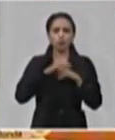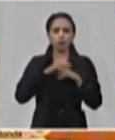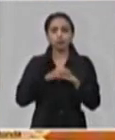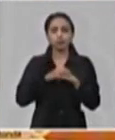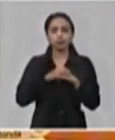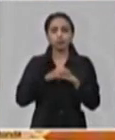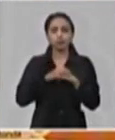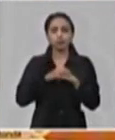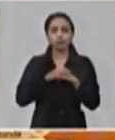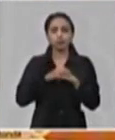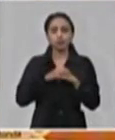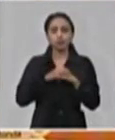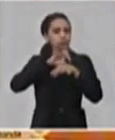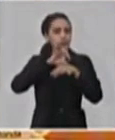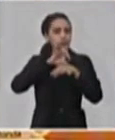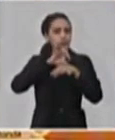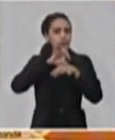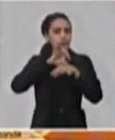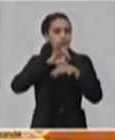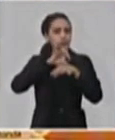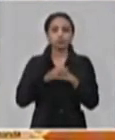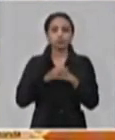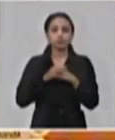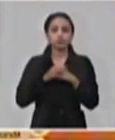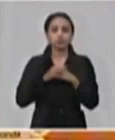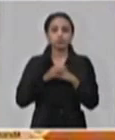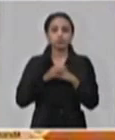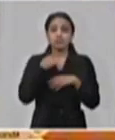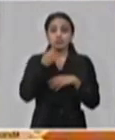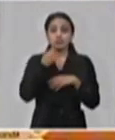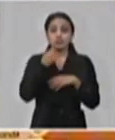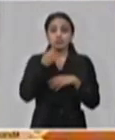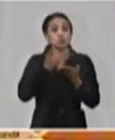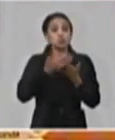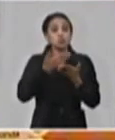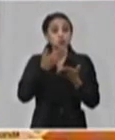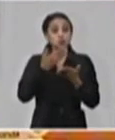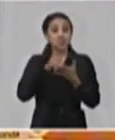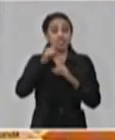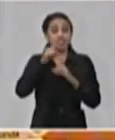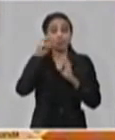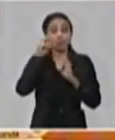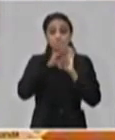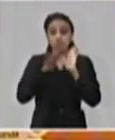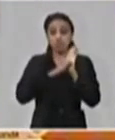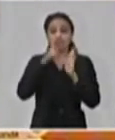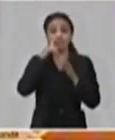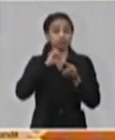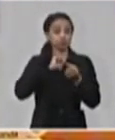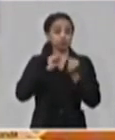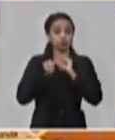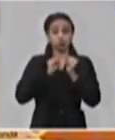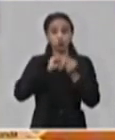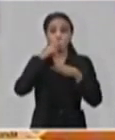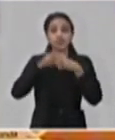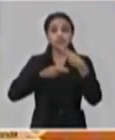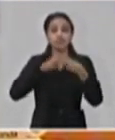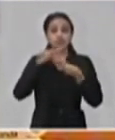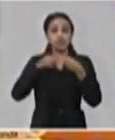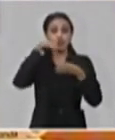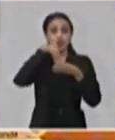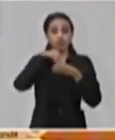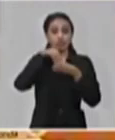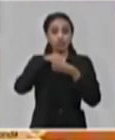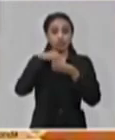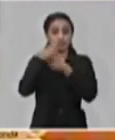son sospechosos. Y eso creo que es muestra de este ejercicio y de estas medidas que se han aplicado dentro del país.